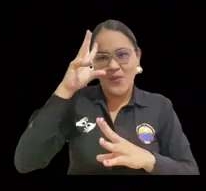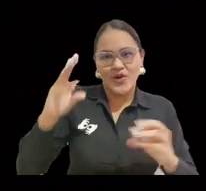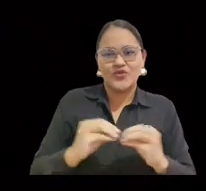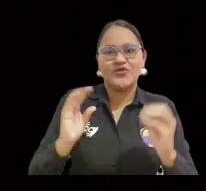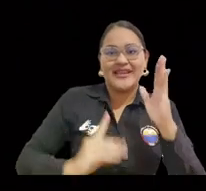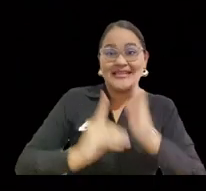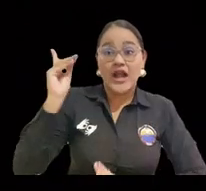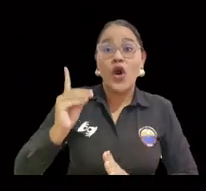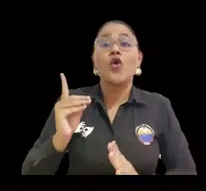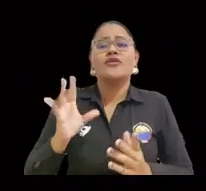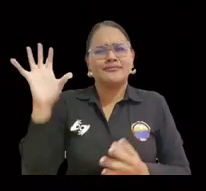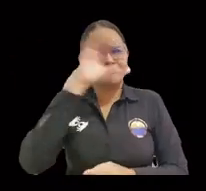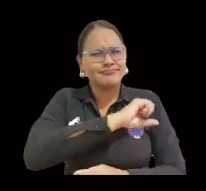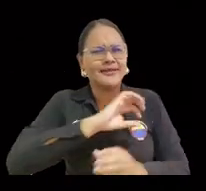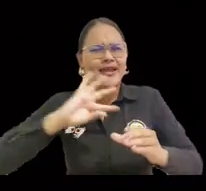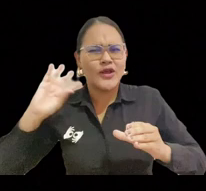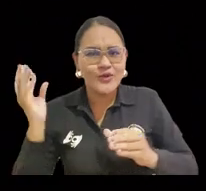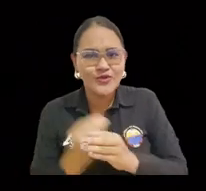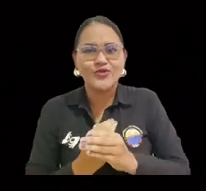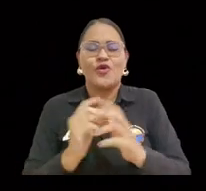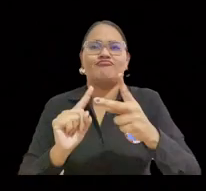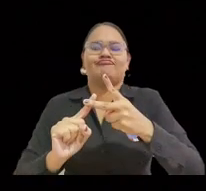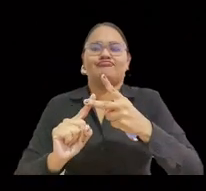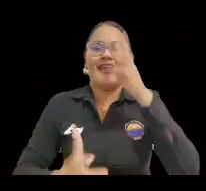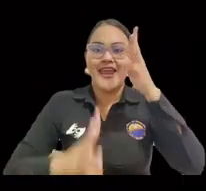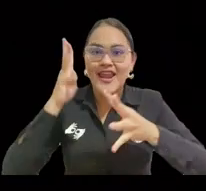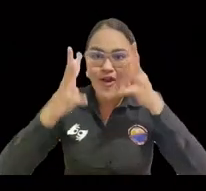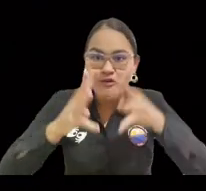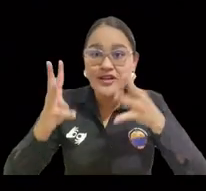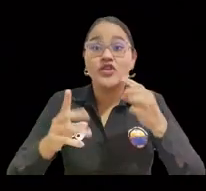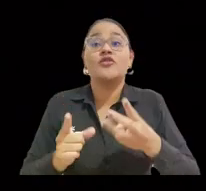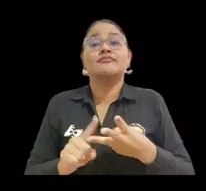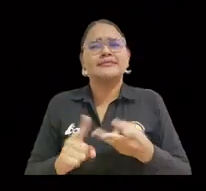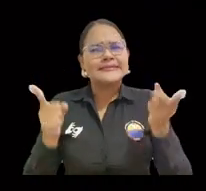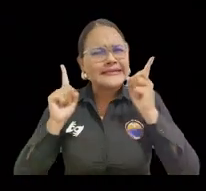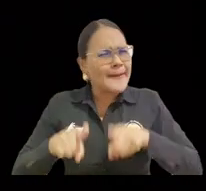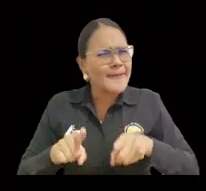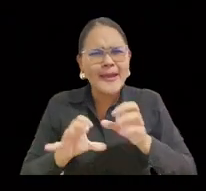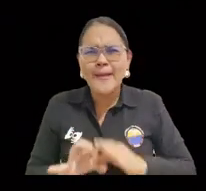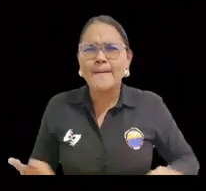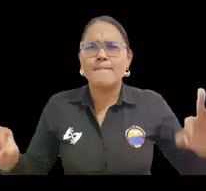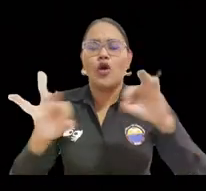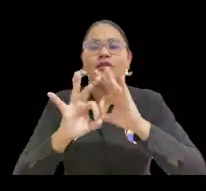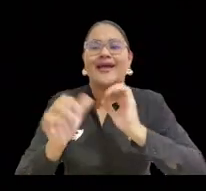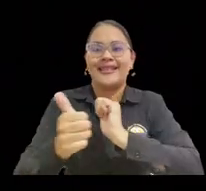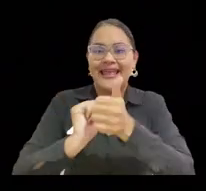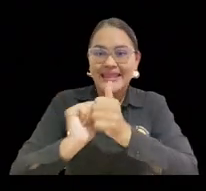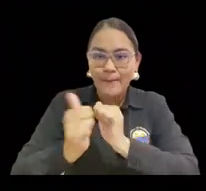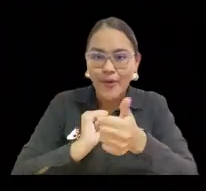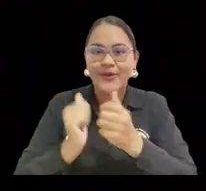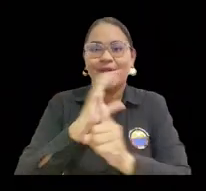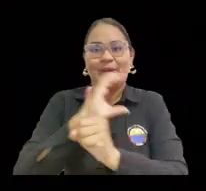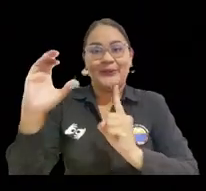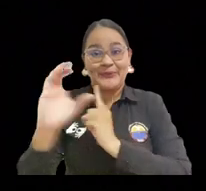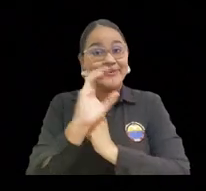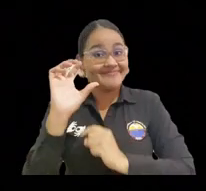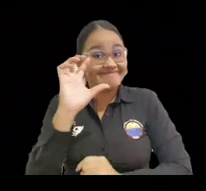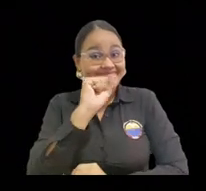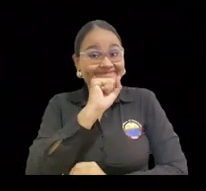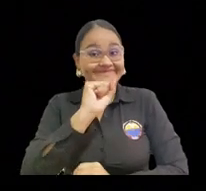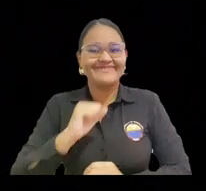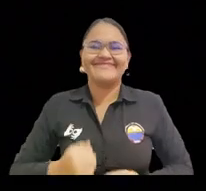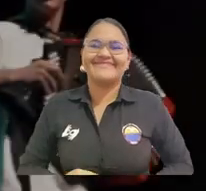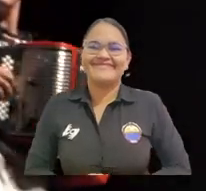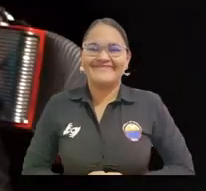además de ese pilar importante como es la inclusión, la innovación, hay unos pilares importantes que salen favorecidos como es el